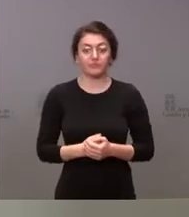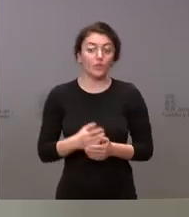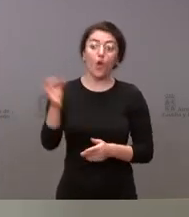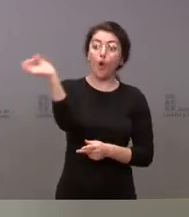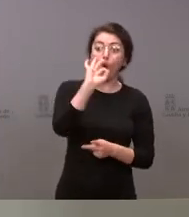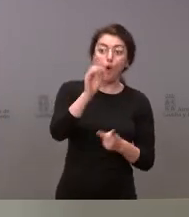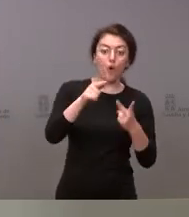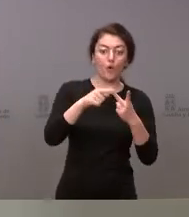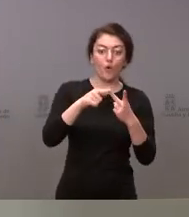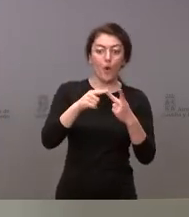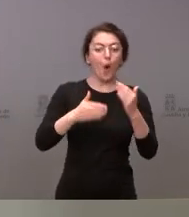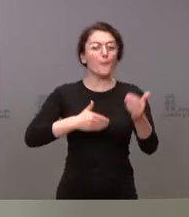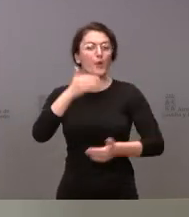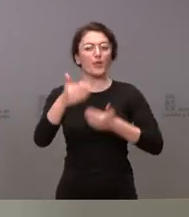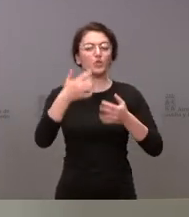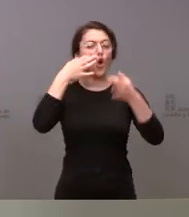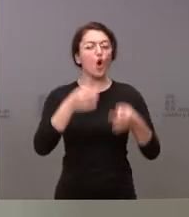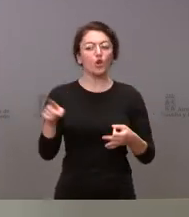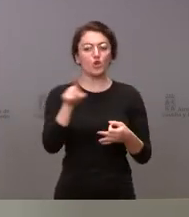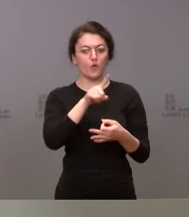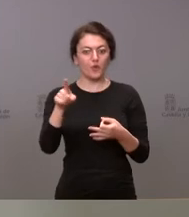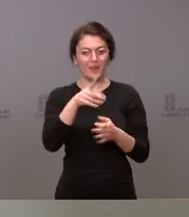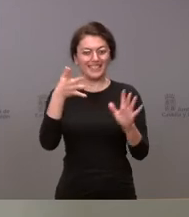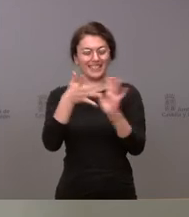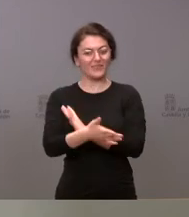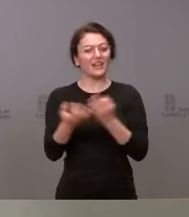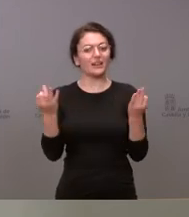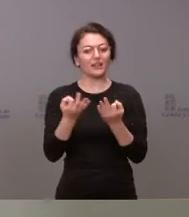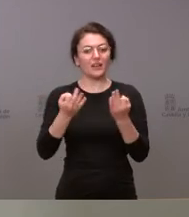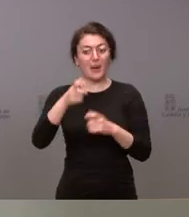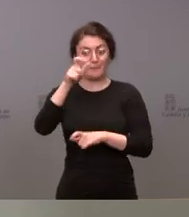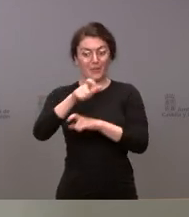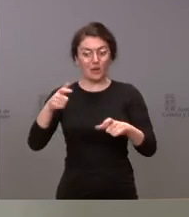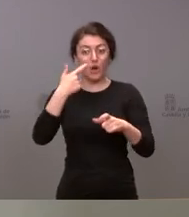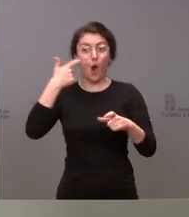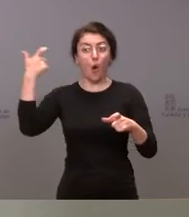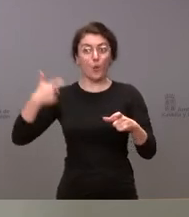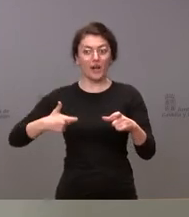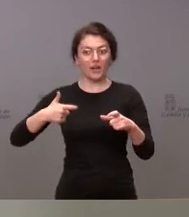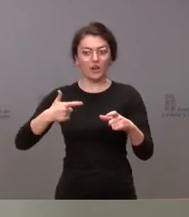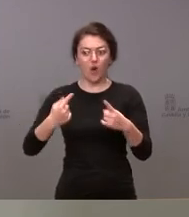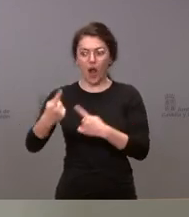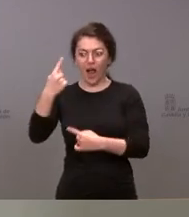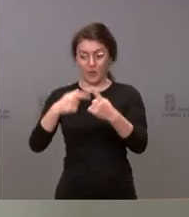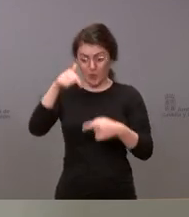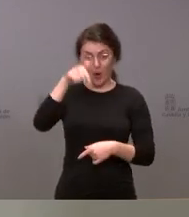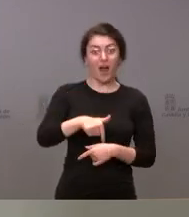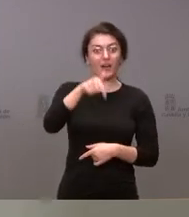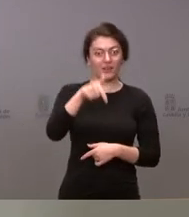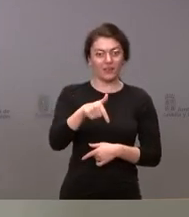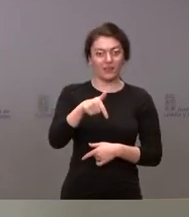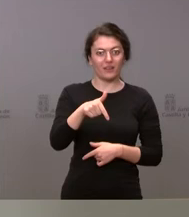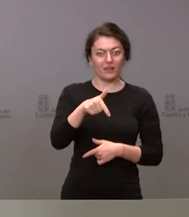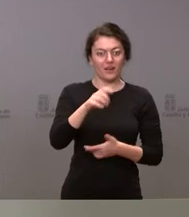que podríamos llamar no formal, que es la existencia de muchos ucranianos, algunos en nuestra comunidad autónoma, en